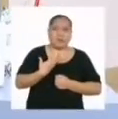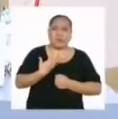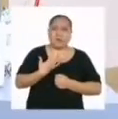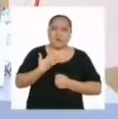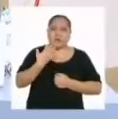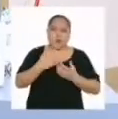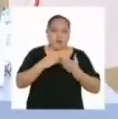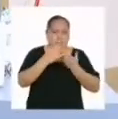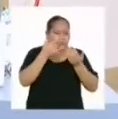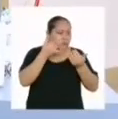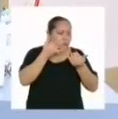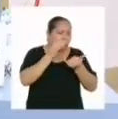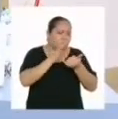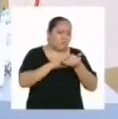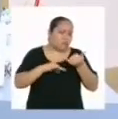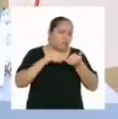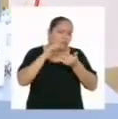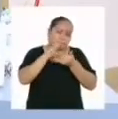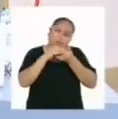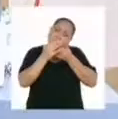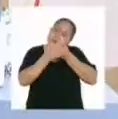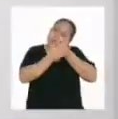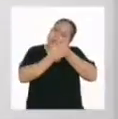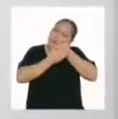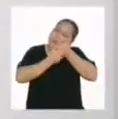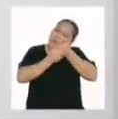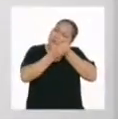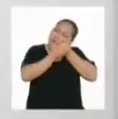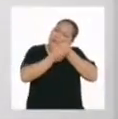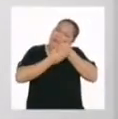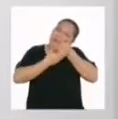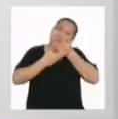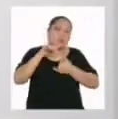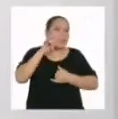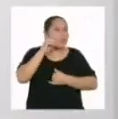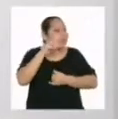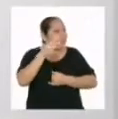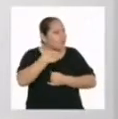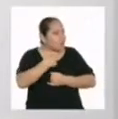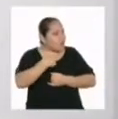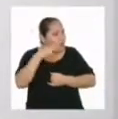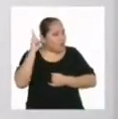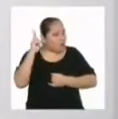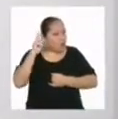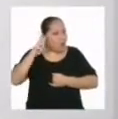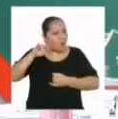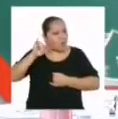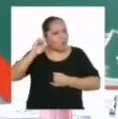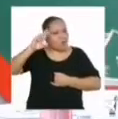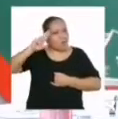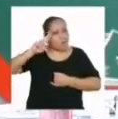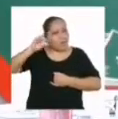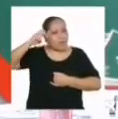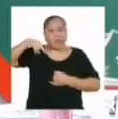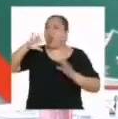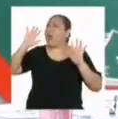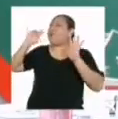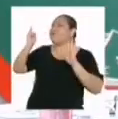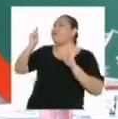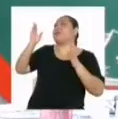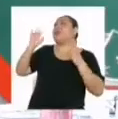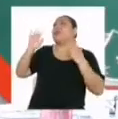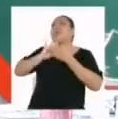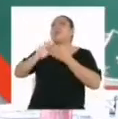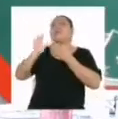¿Acaso has sido tú mi pequeño compañero móvil? Yaremí, soy yo, la profesora Virna. Ay, profesora